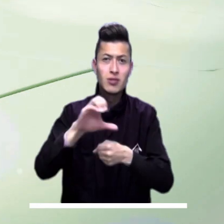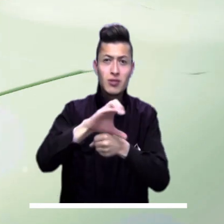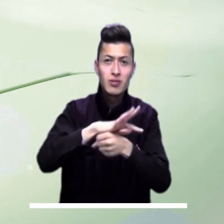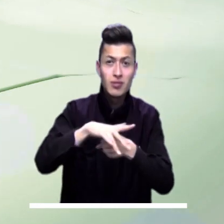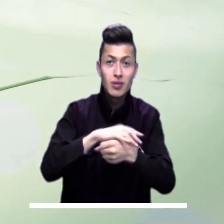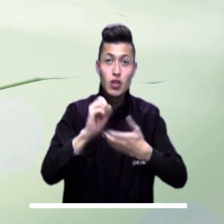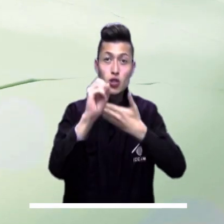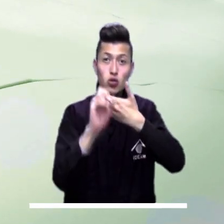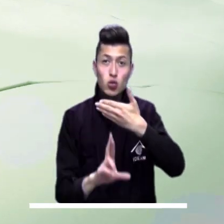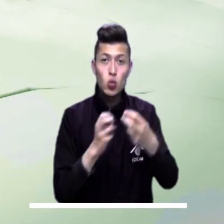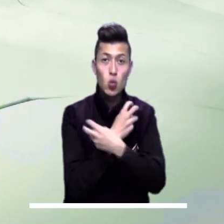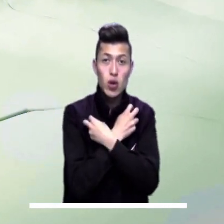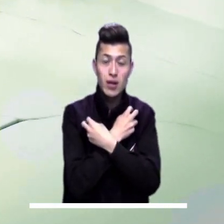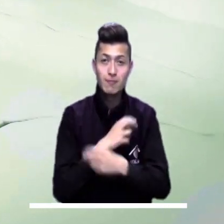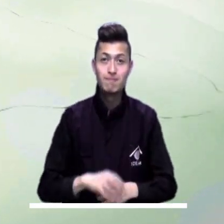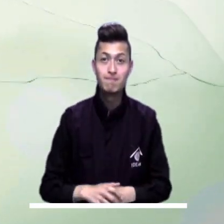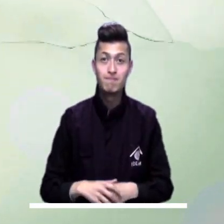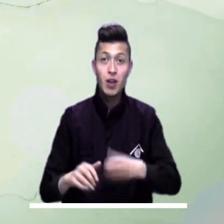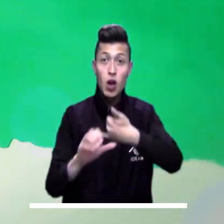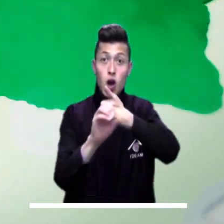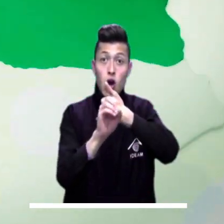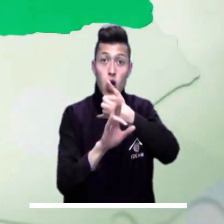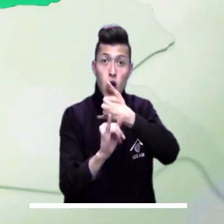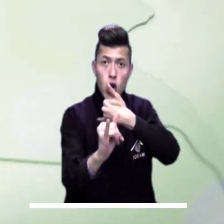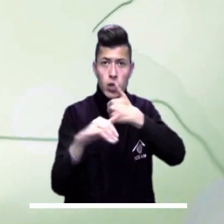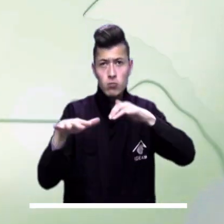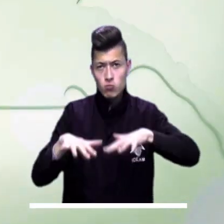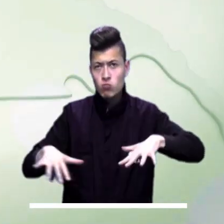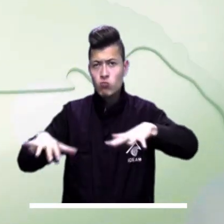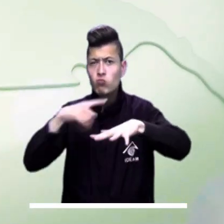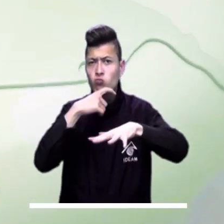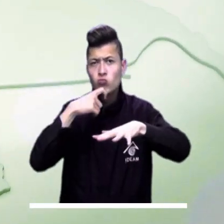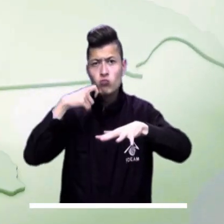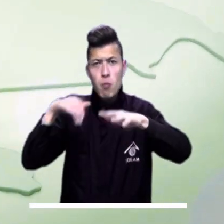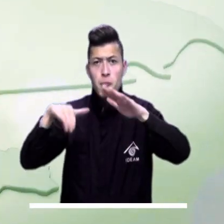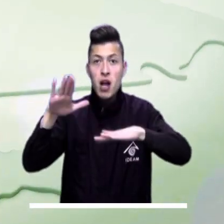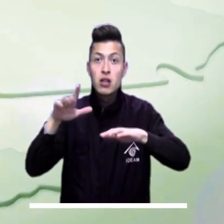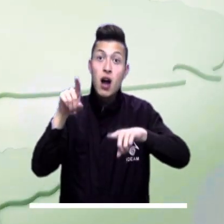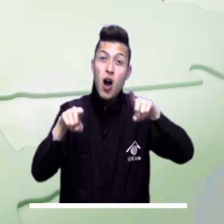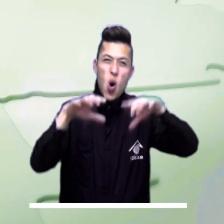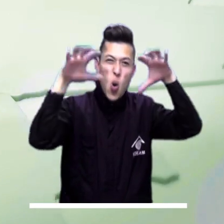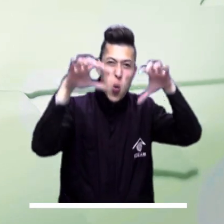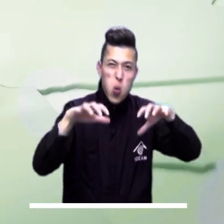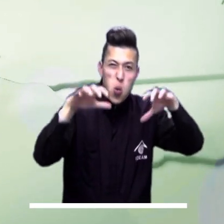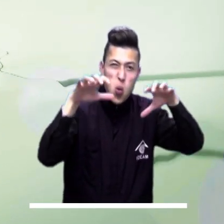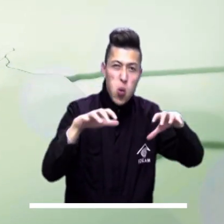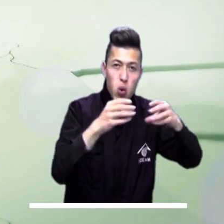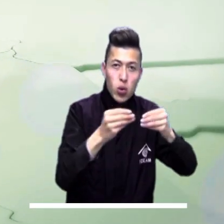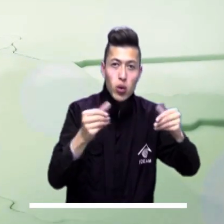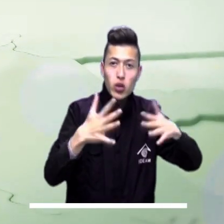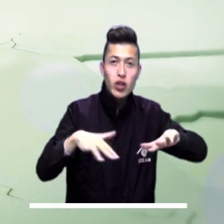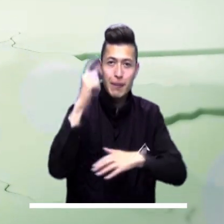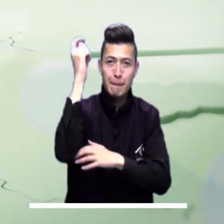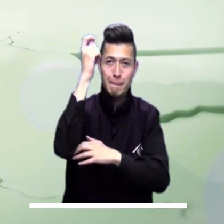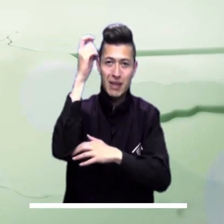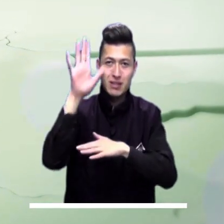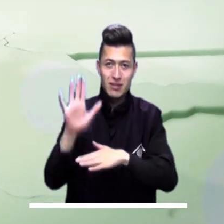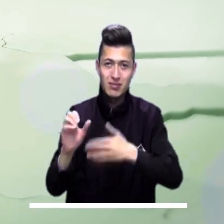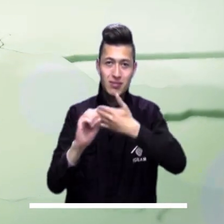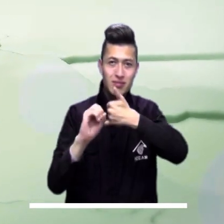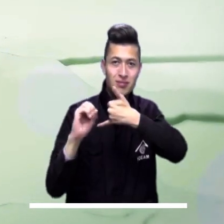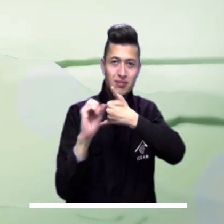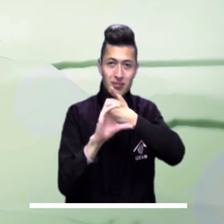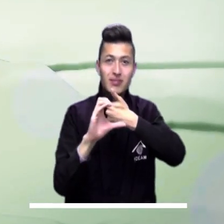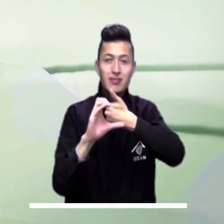Eje Cafetero y sur del Huila. Aunque en la mayor parte de la Orinoquía se mantendrán las condiciones secas, no se descartan lluvias esporádicas en el